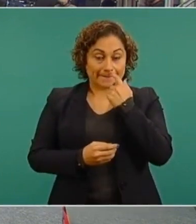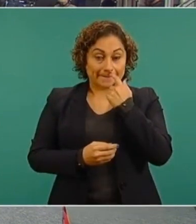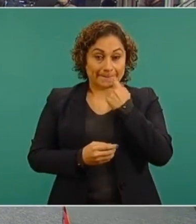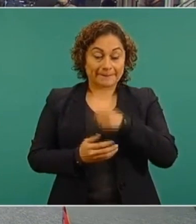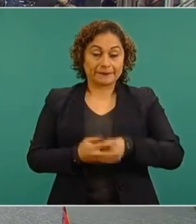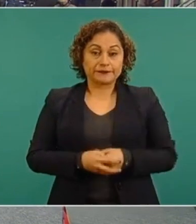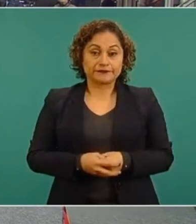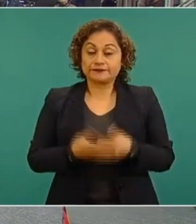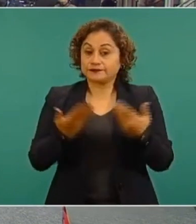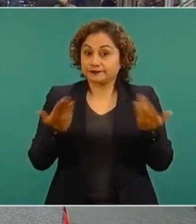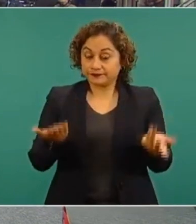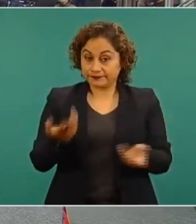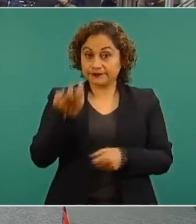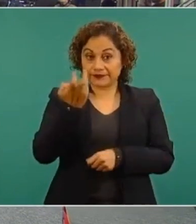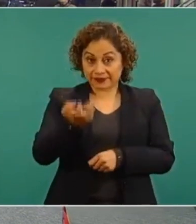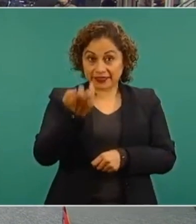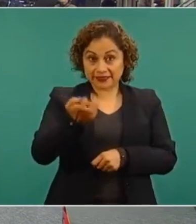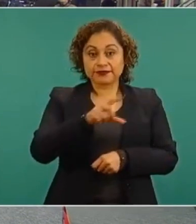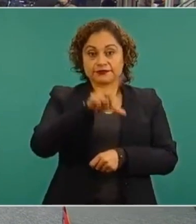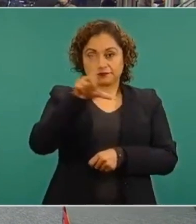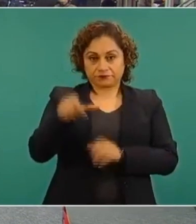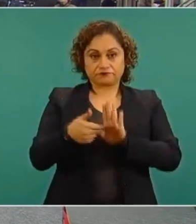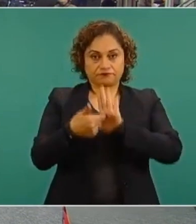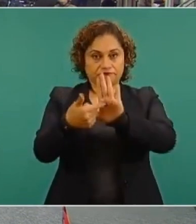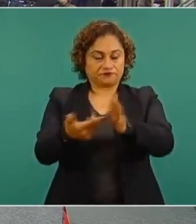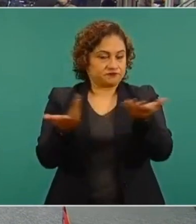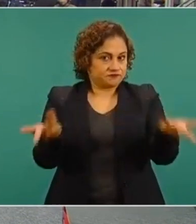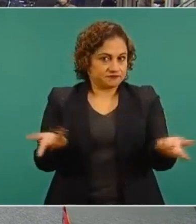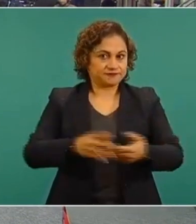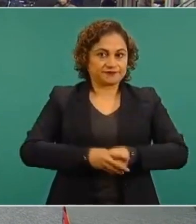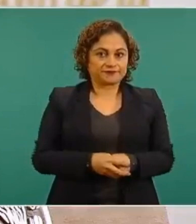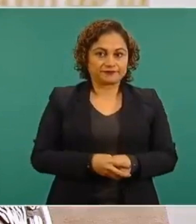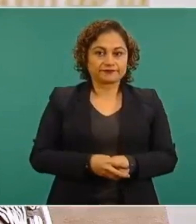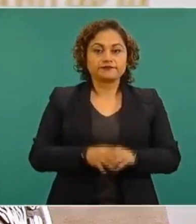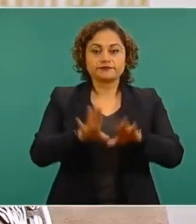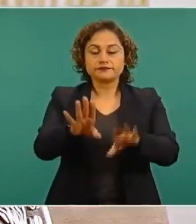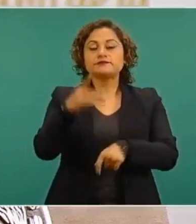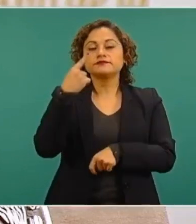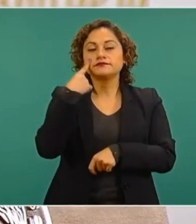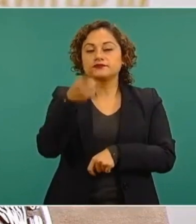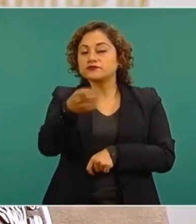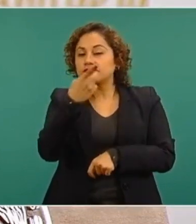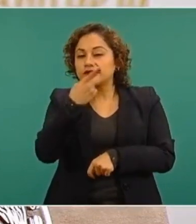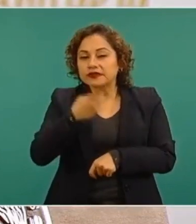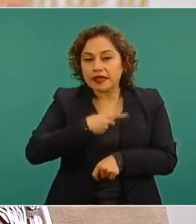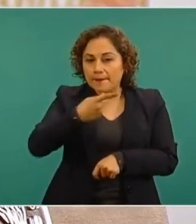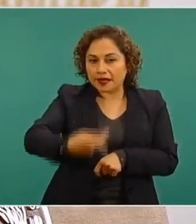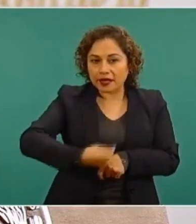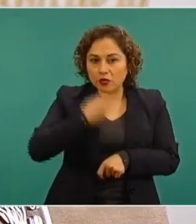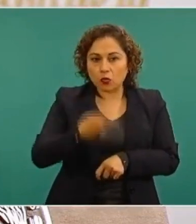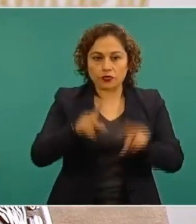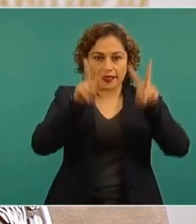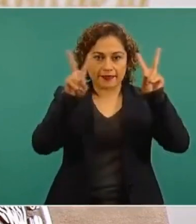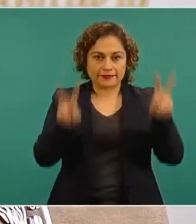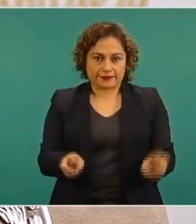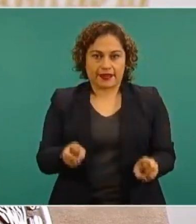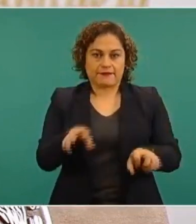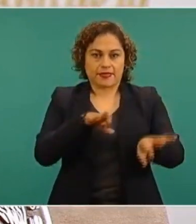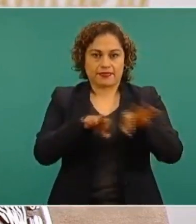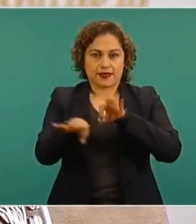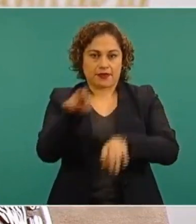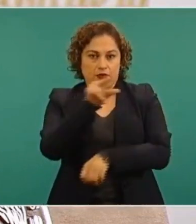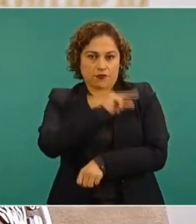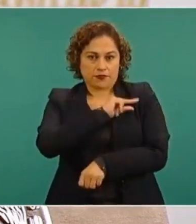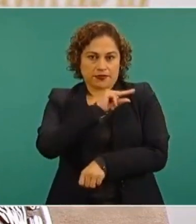Y entonces ya nos interesa. Ahora, aquí del sector privado es una cosa muy importante, pero también ha sido motivo de angustia